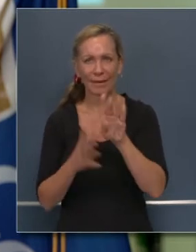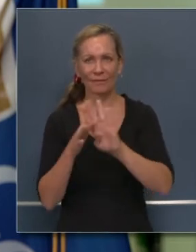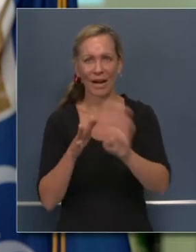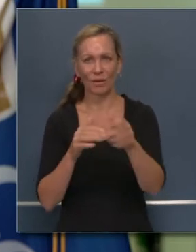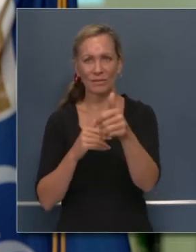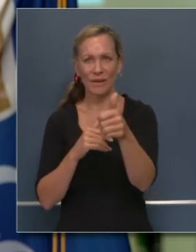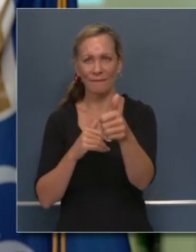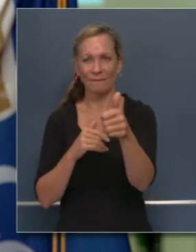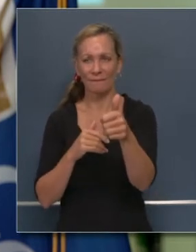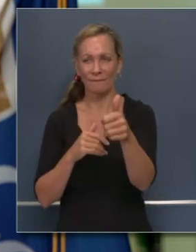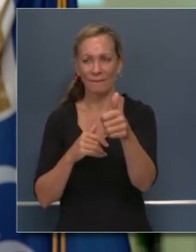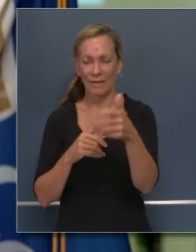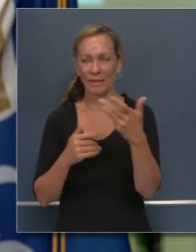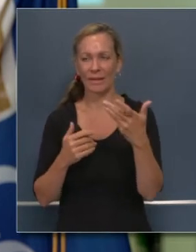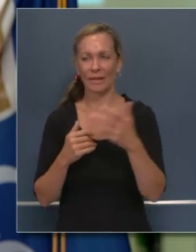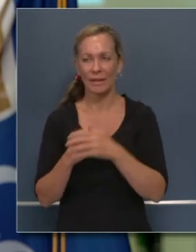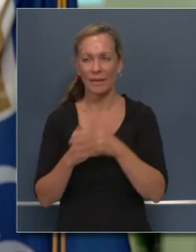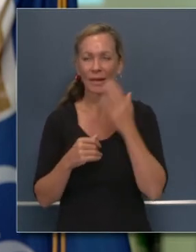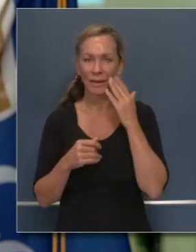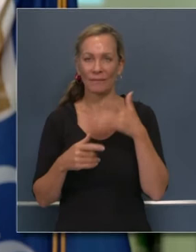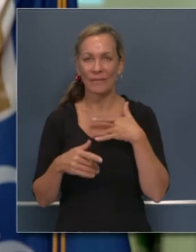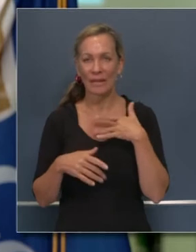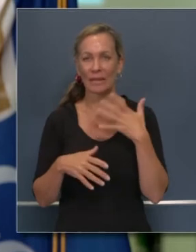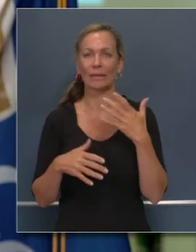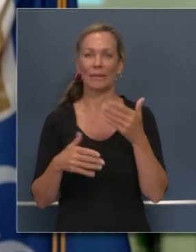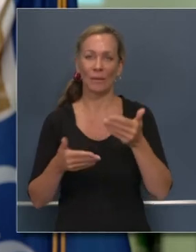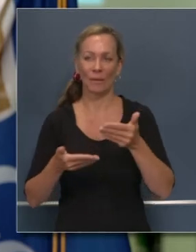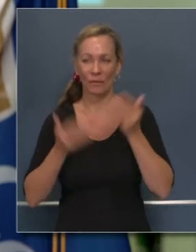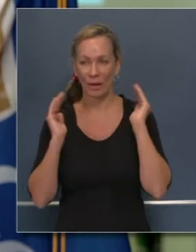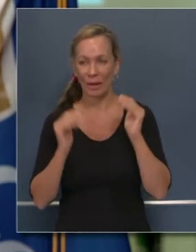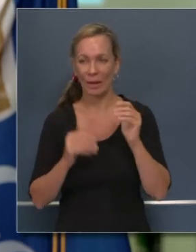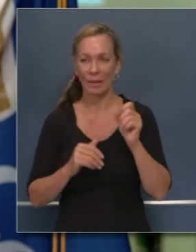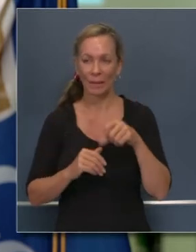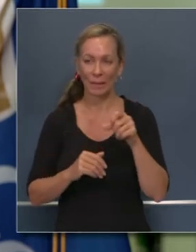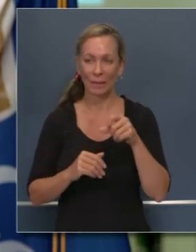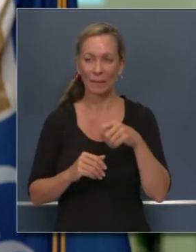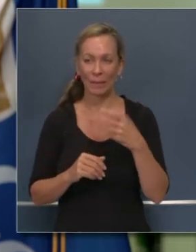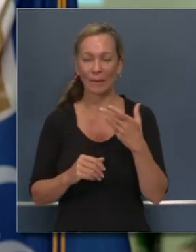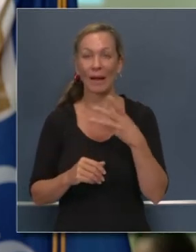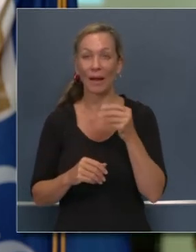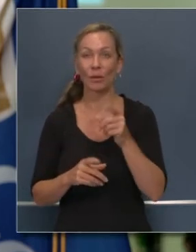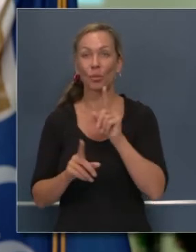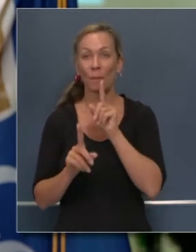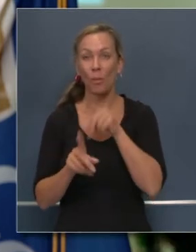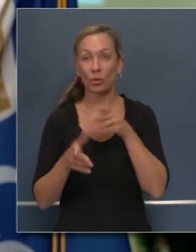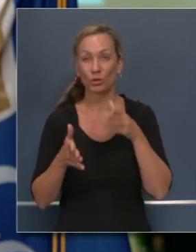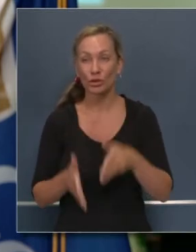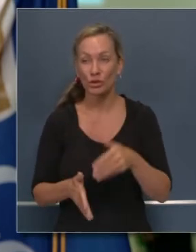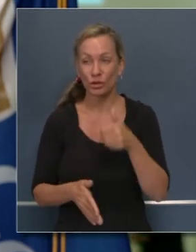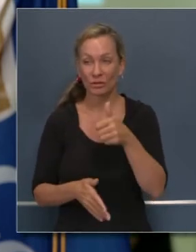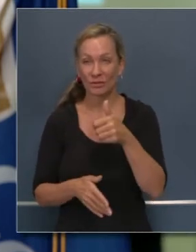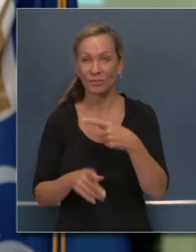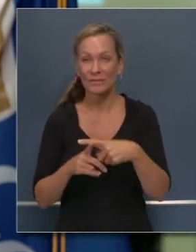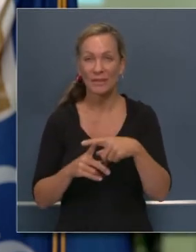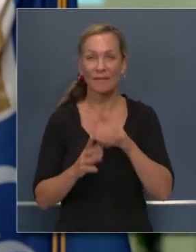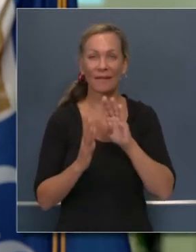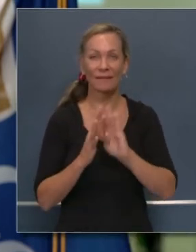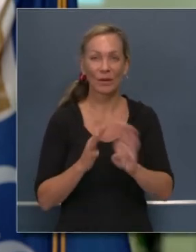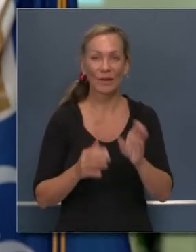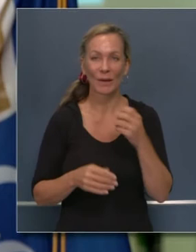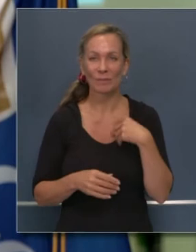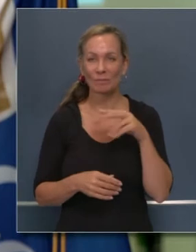que esto pone la totalidad de su trabajo como reportero en una perspectiva